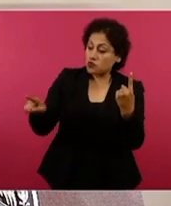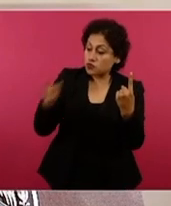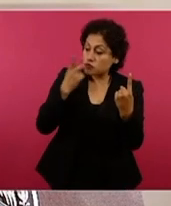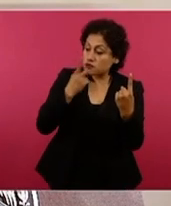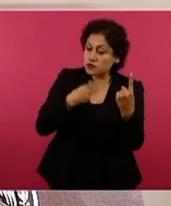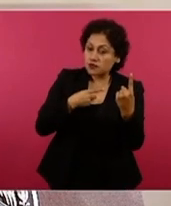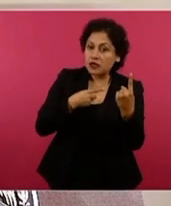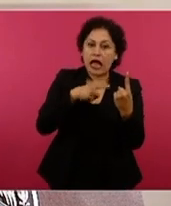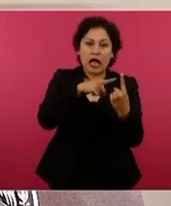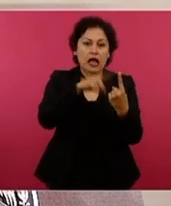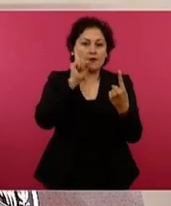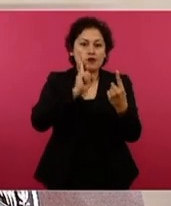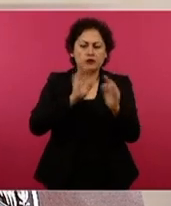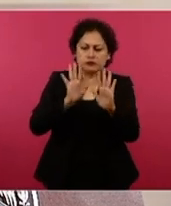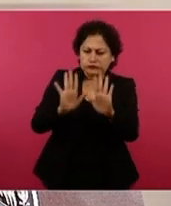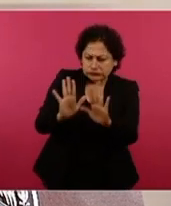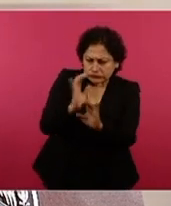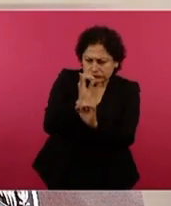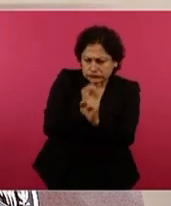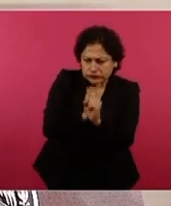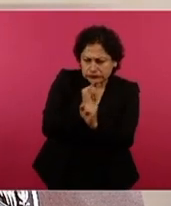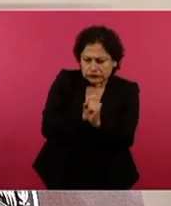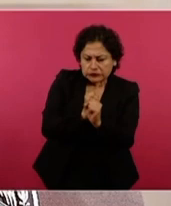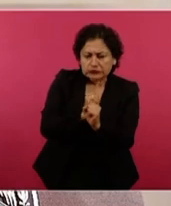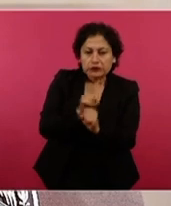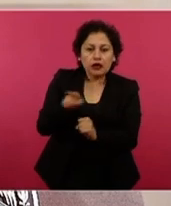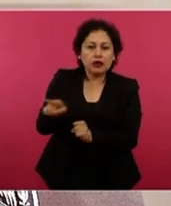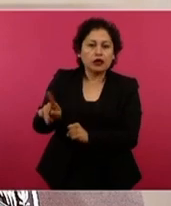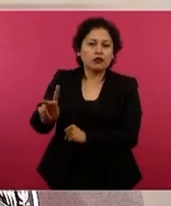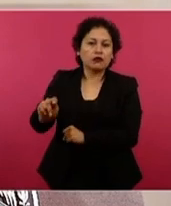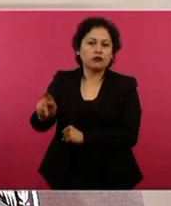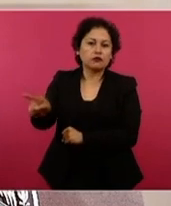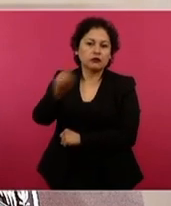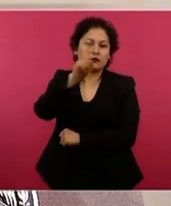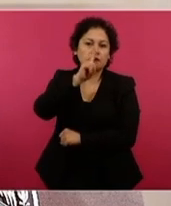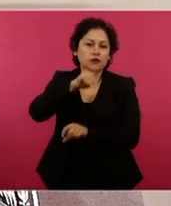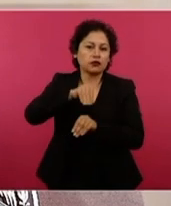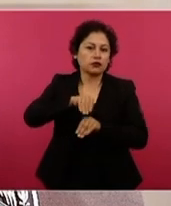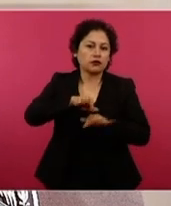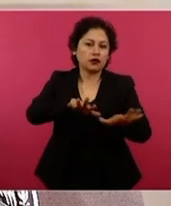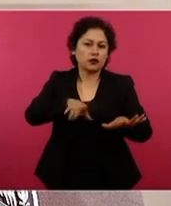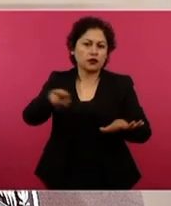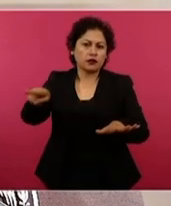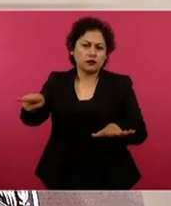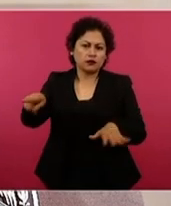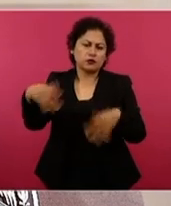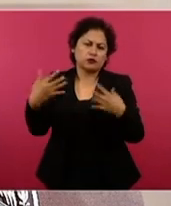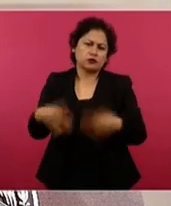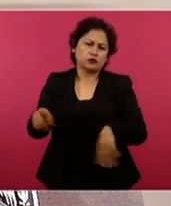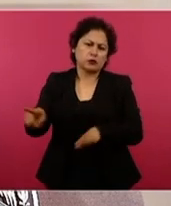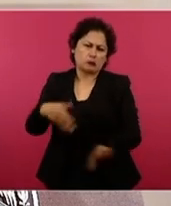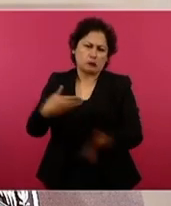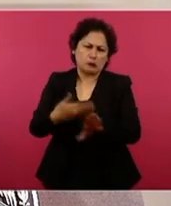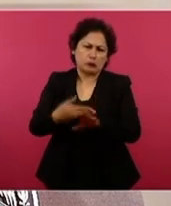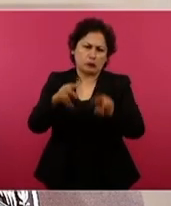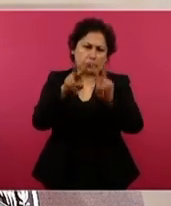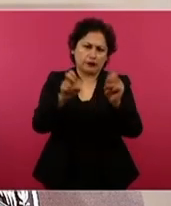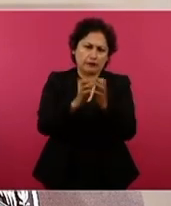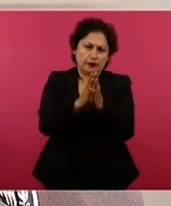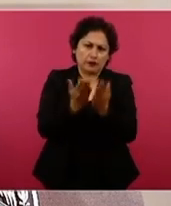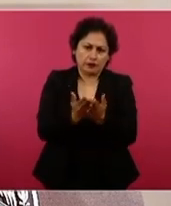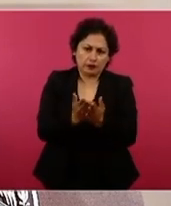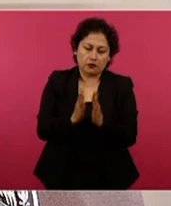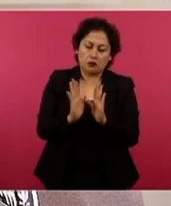para demostrar las mentiras de una televisora que ha lanzado una cruzada contra los nuevos libros de texto.